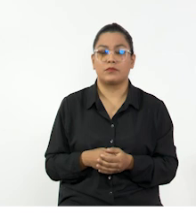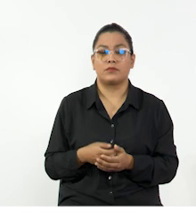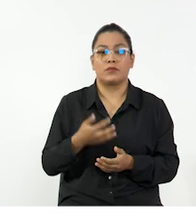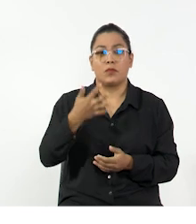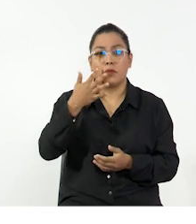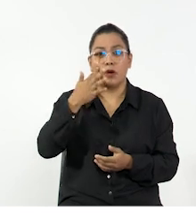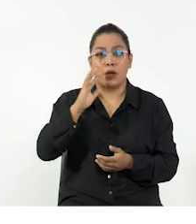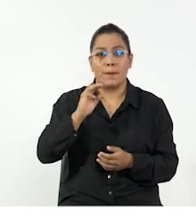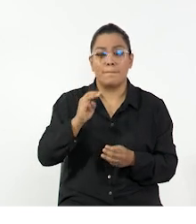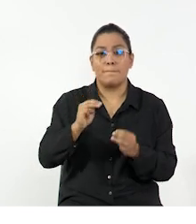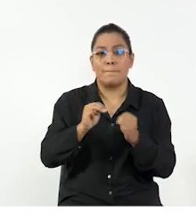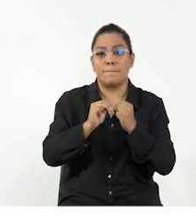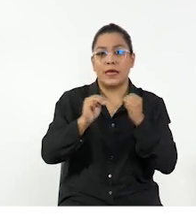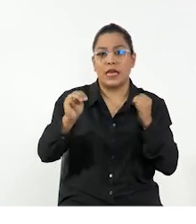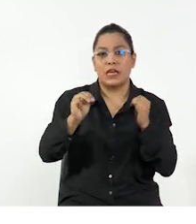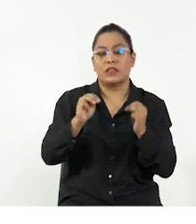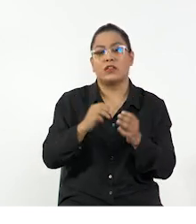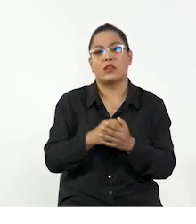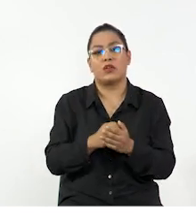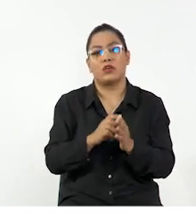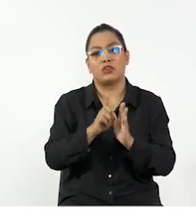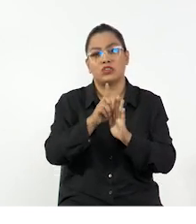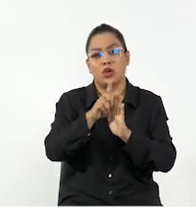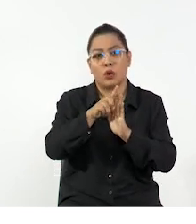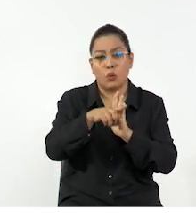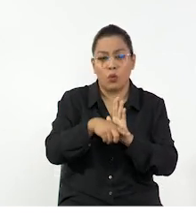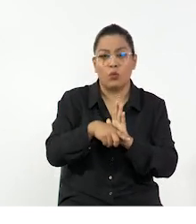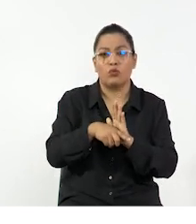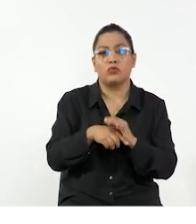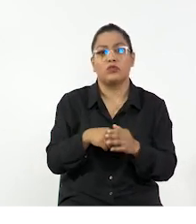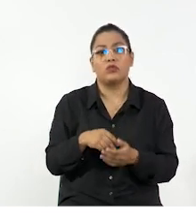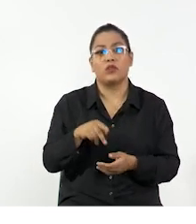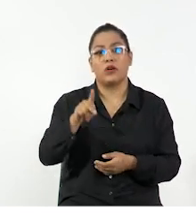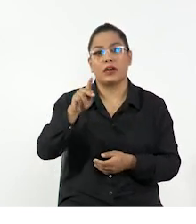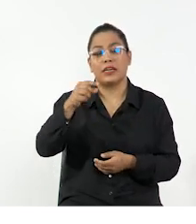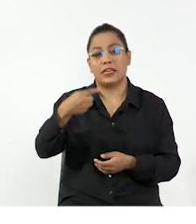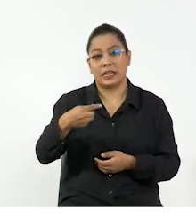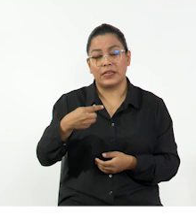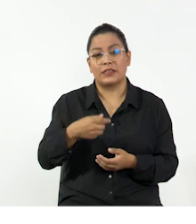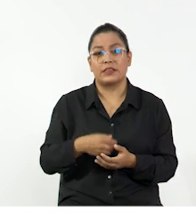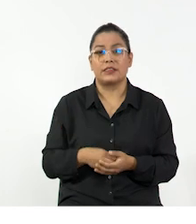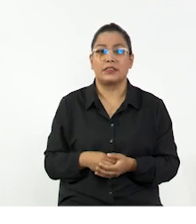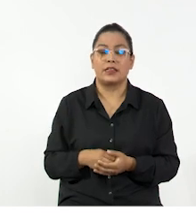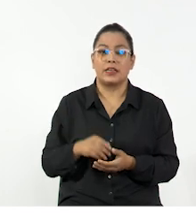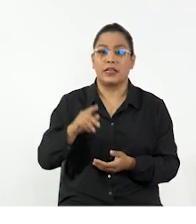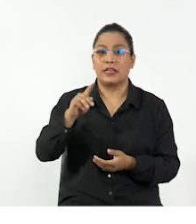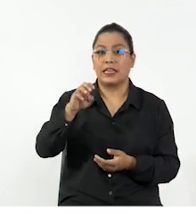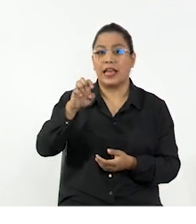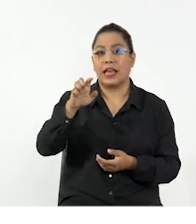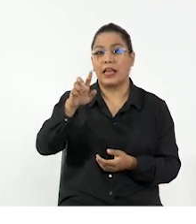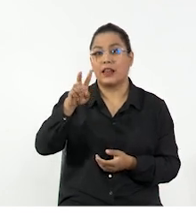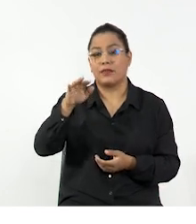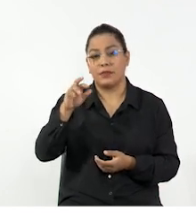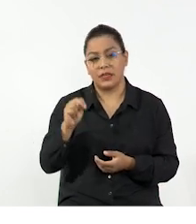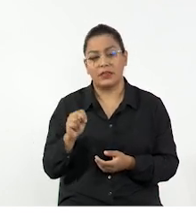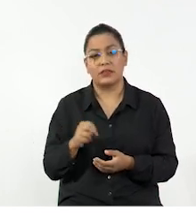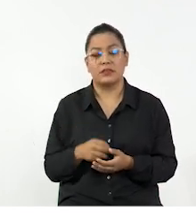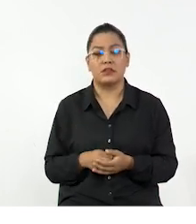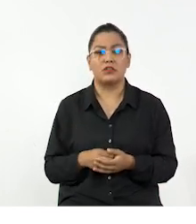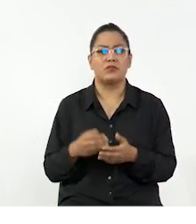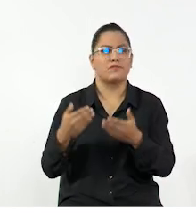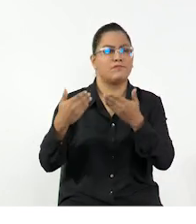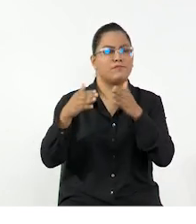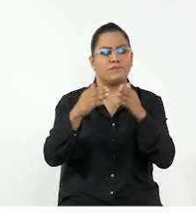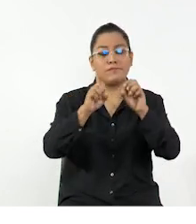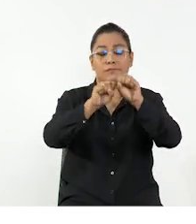utilizadas en este sistema son los metros, los segundos, los kilogramos para medir la masa, el kelvin para medir la temperatura.